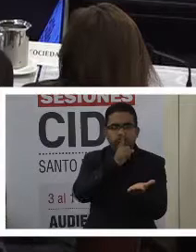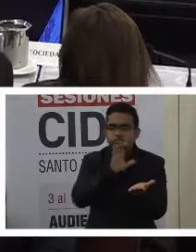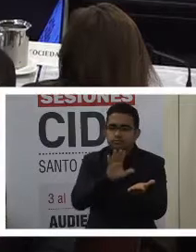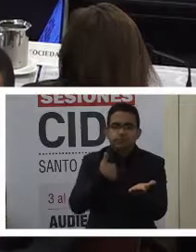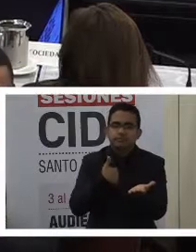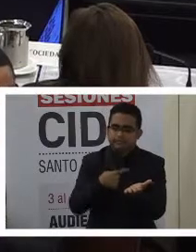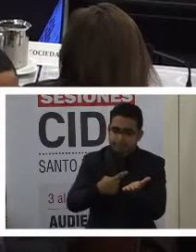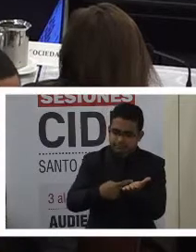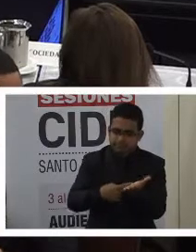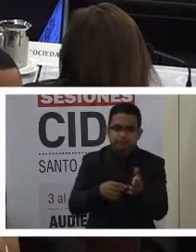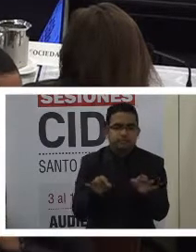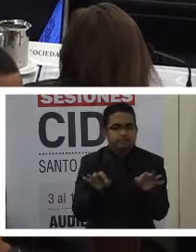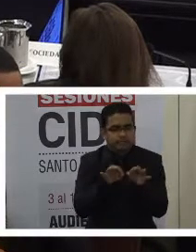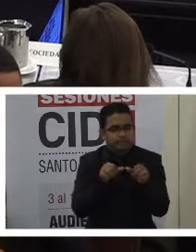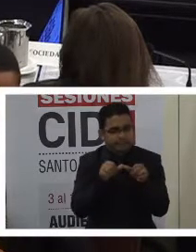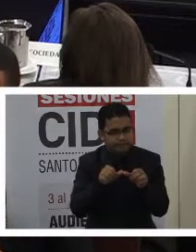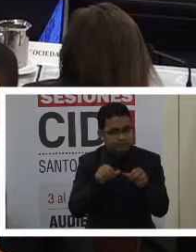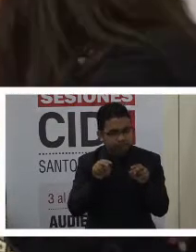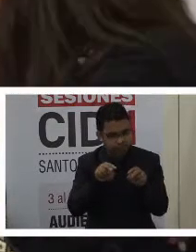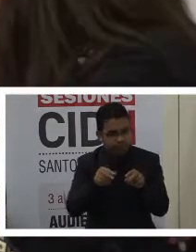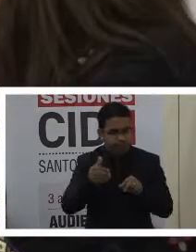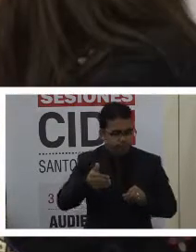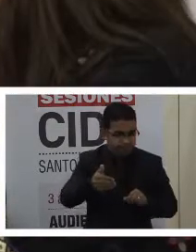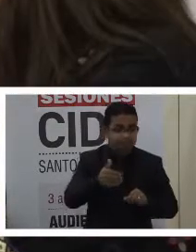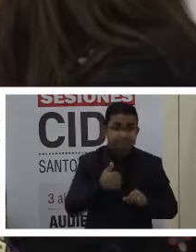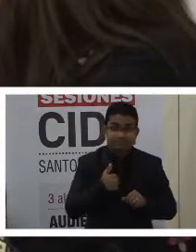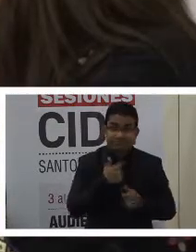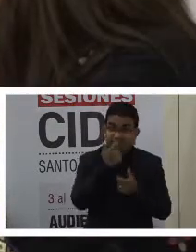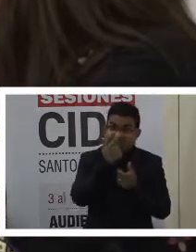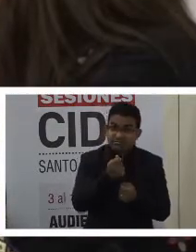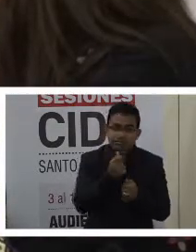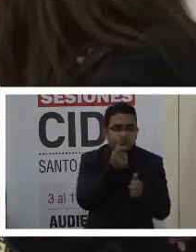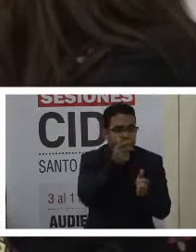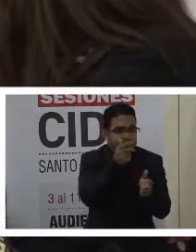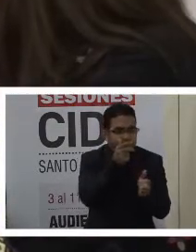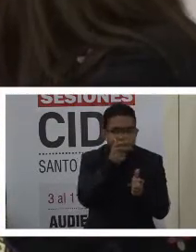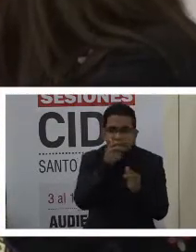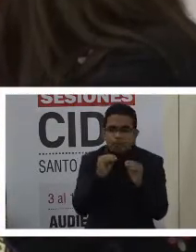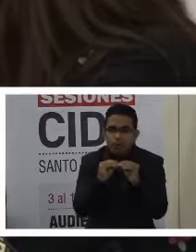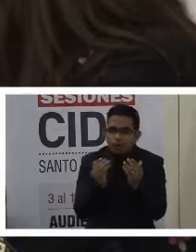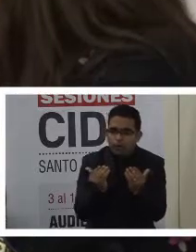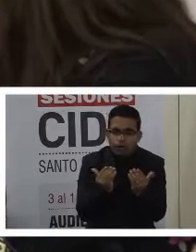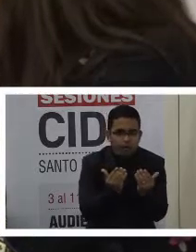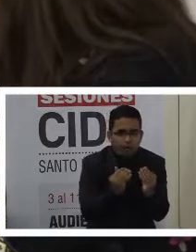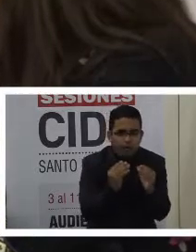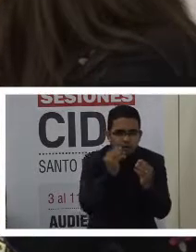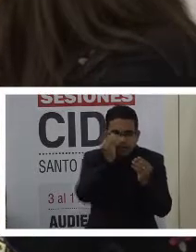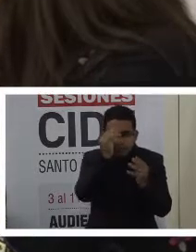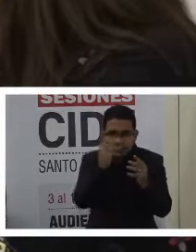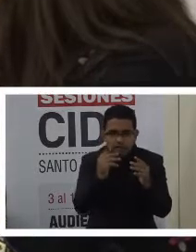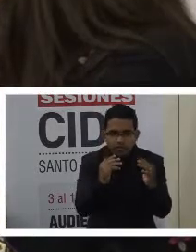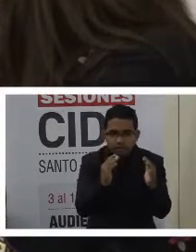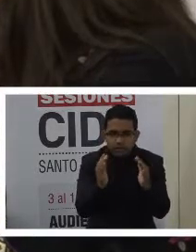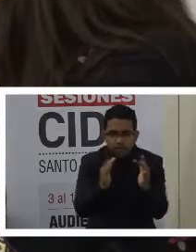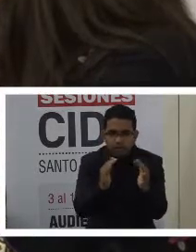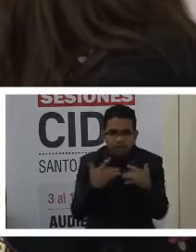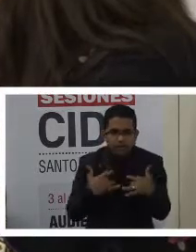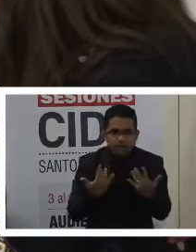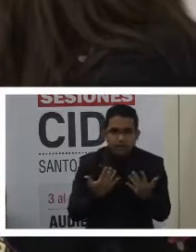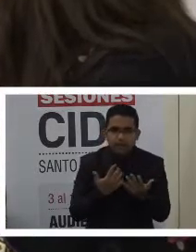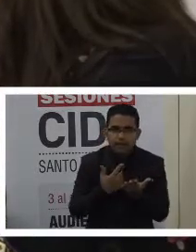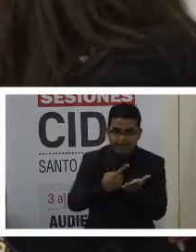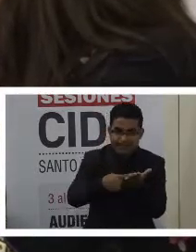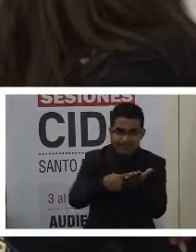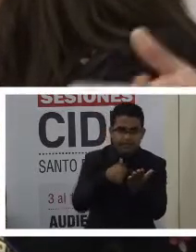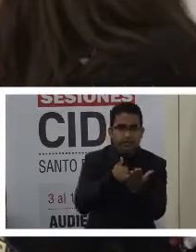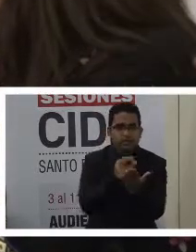como todos mis colegas, muy interesados en escuchar más información y confrontar un poco estos datos